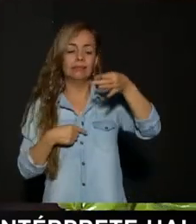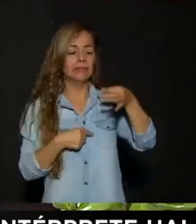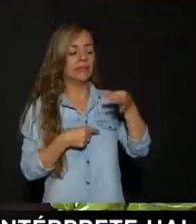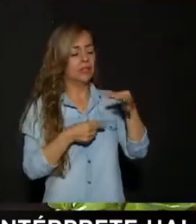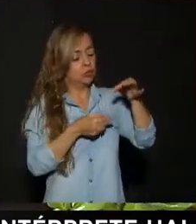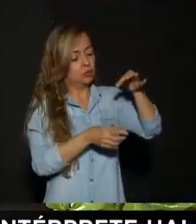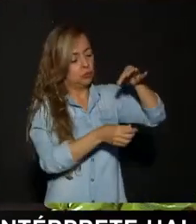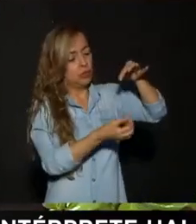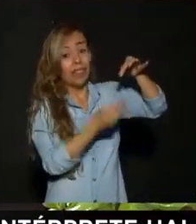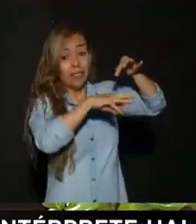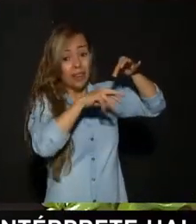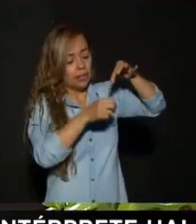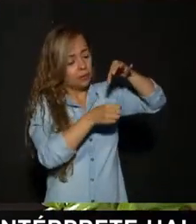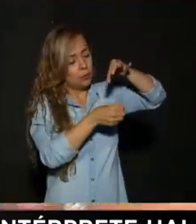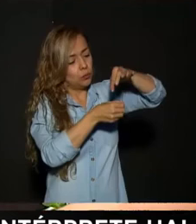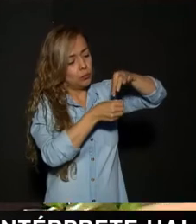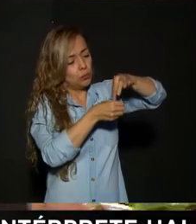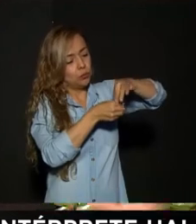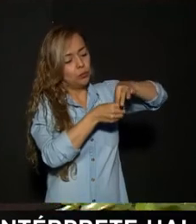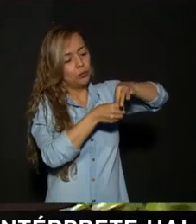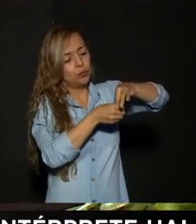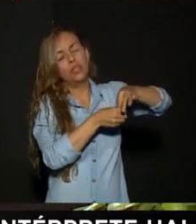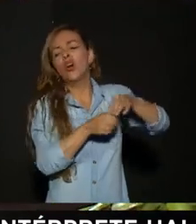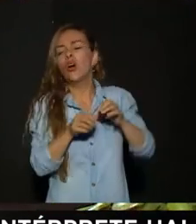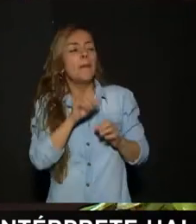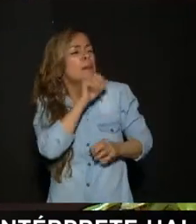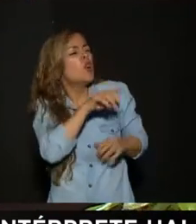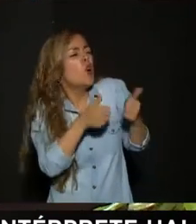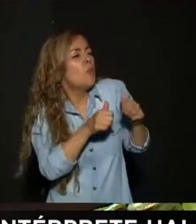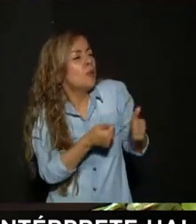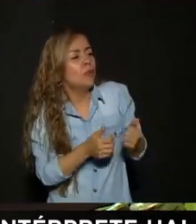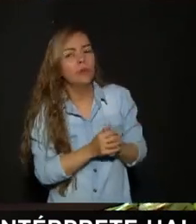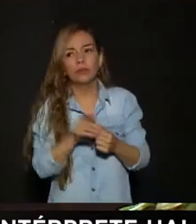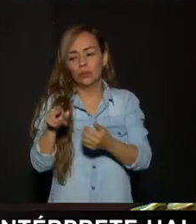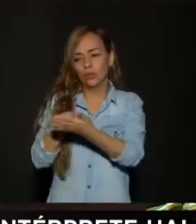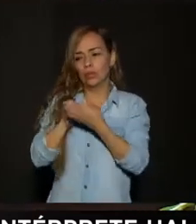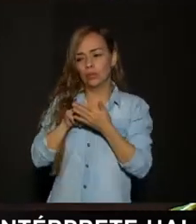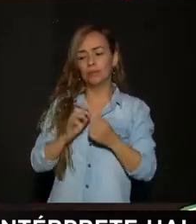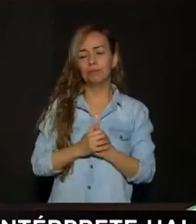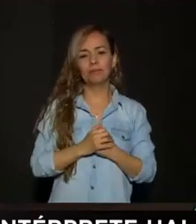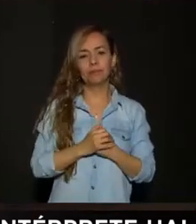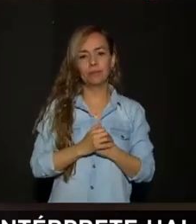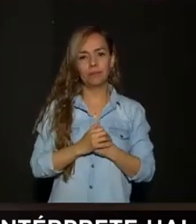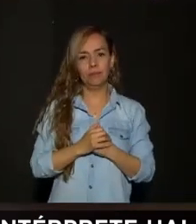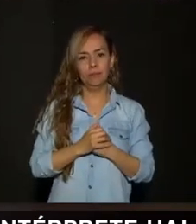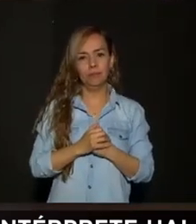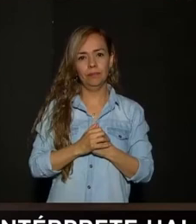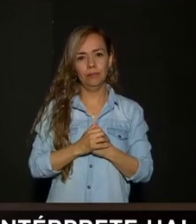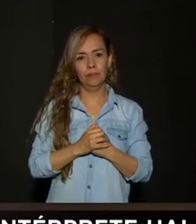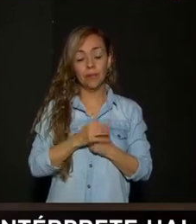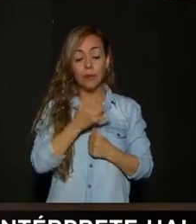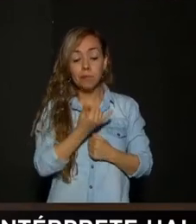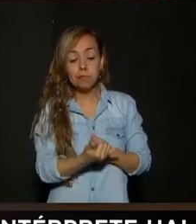podemos Sembrar Y no hay ningún Y como la sembramos Bueno Entonces acá tenemos El